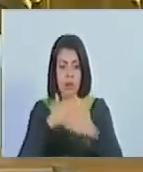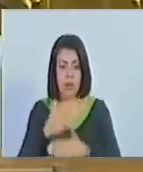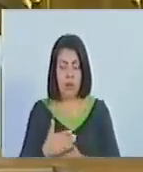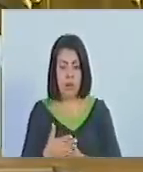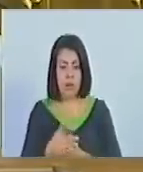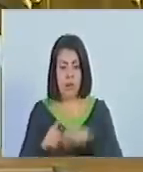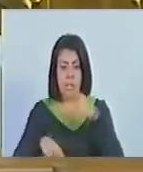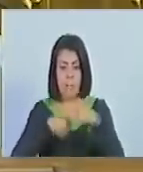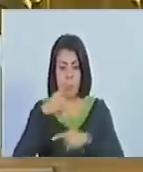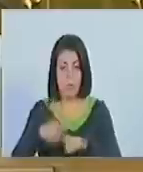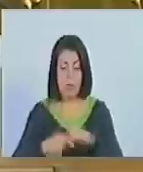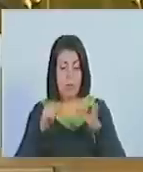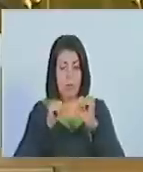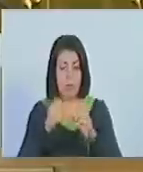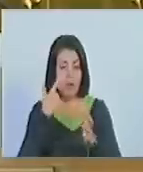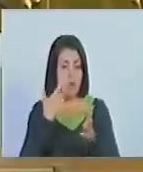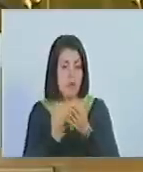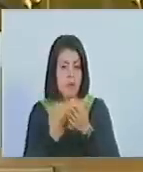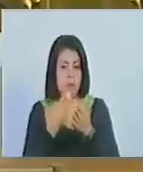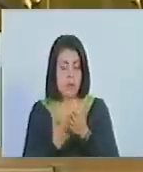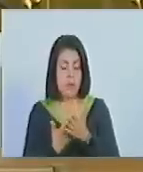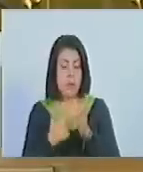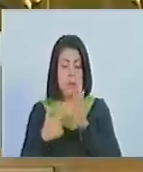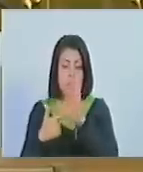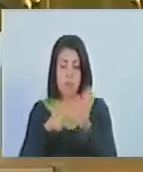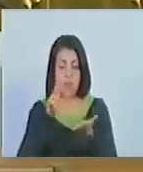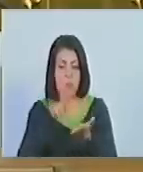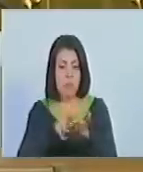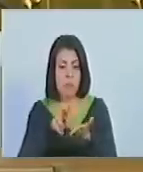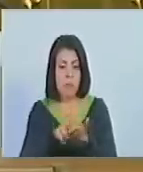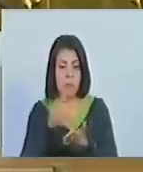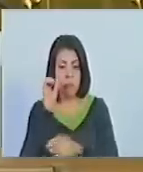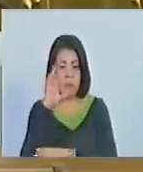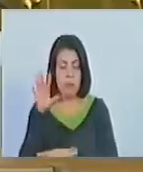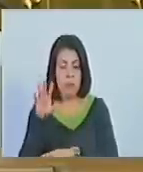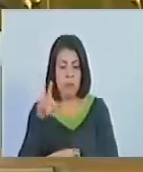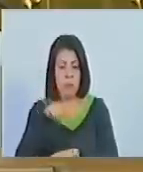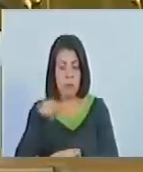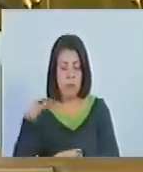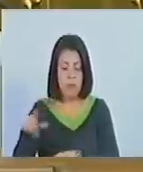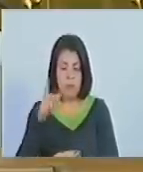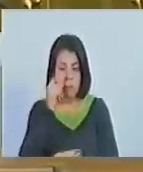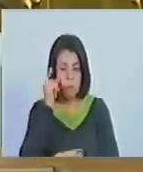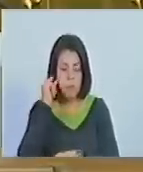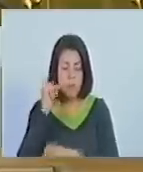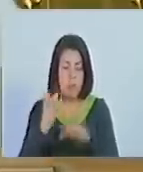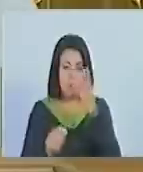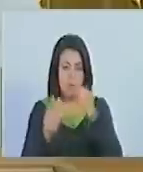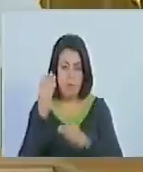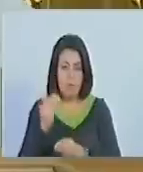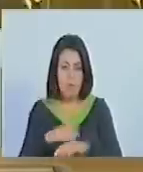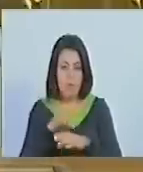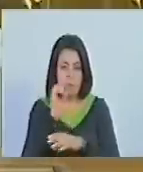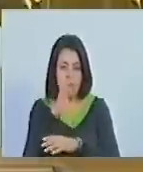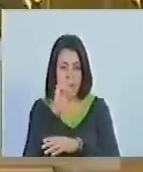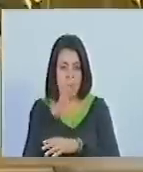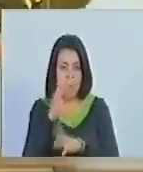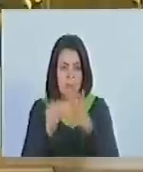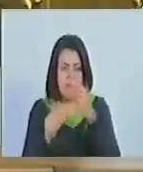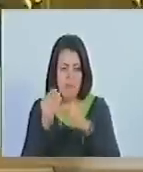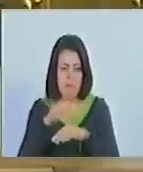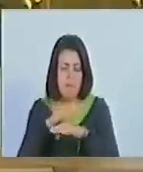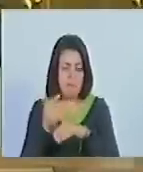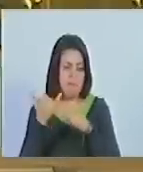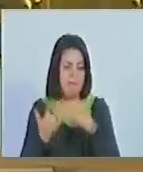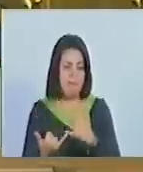ciclo comunal deberán estar avaladas y previamente aprobadas por la Asamblea de Ciudadanas y Ciudadanos en el Consejo Comunal respectivo.